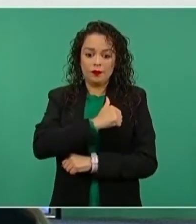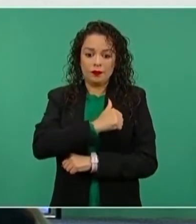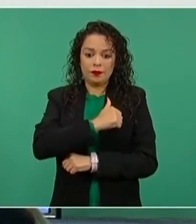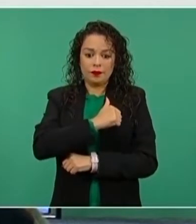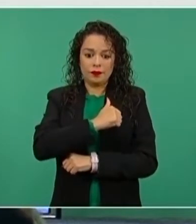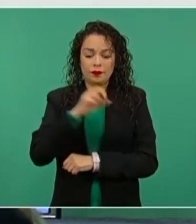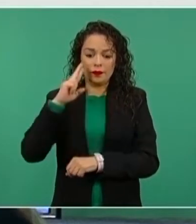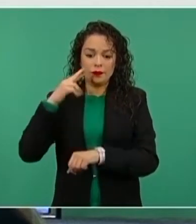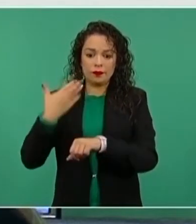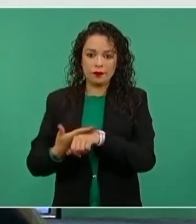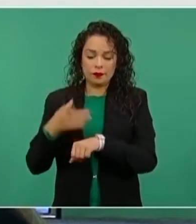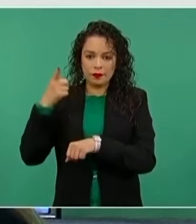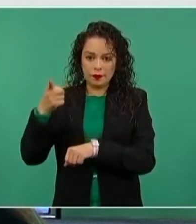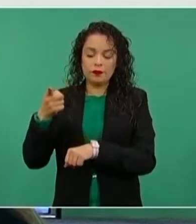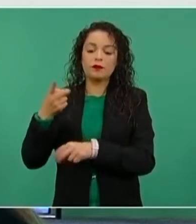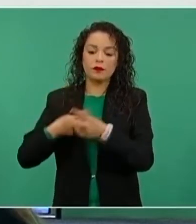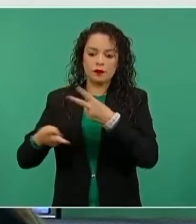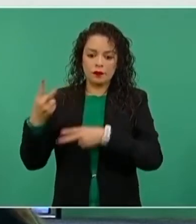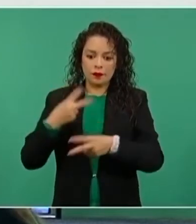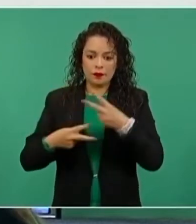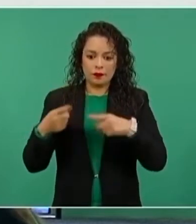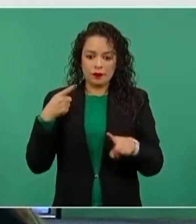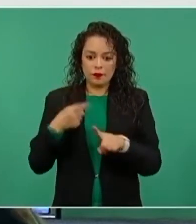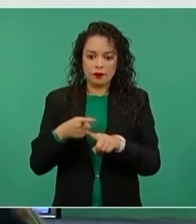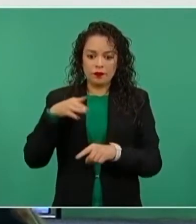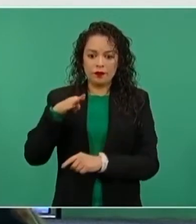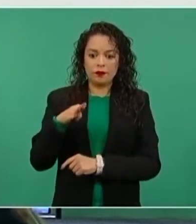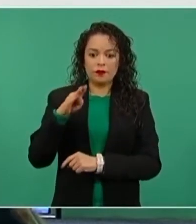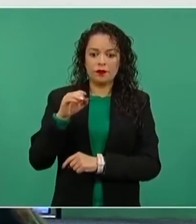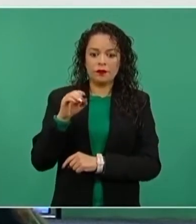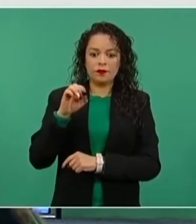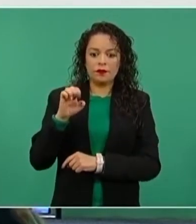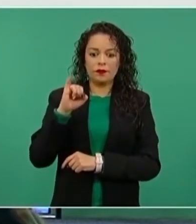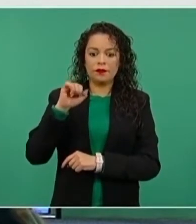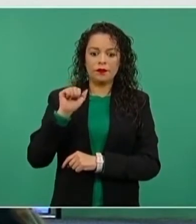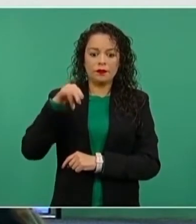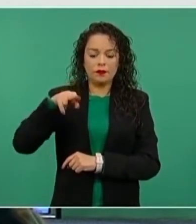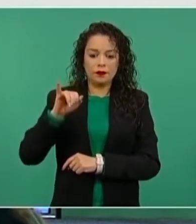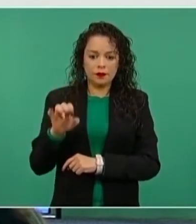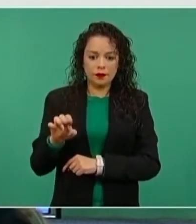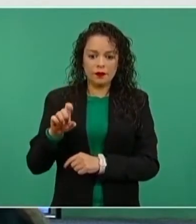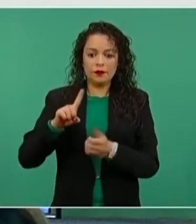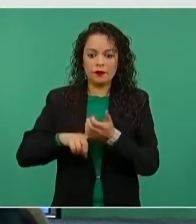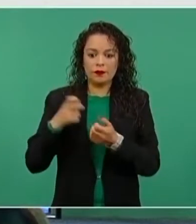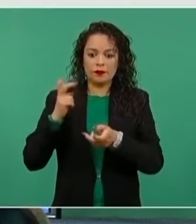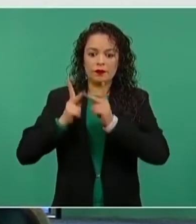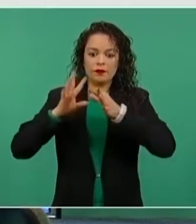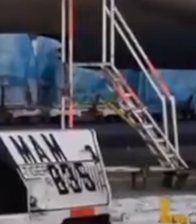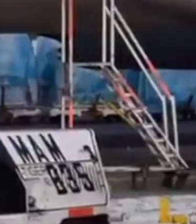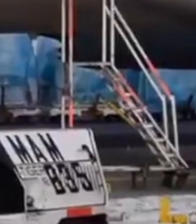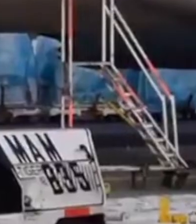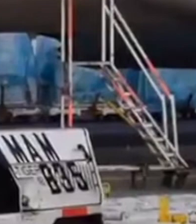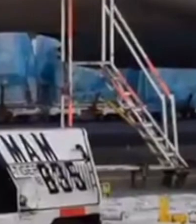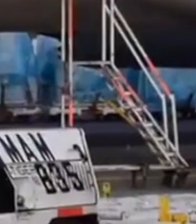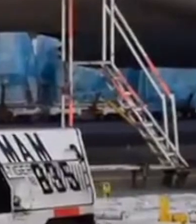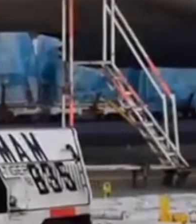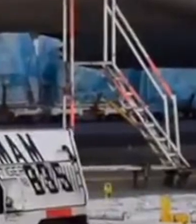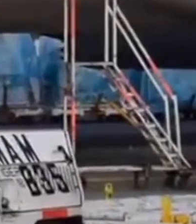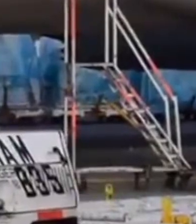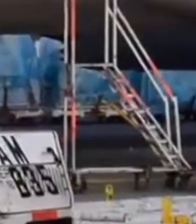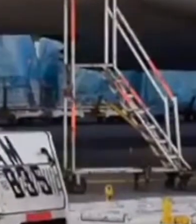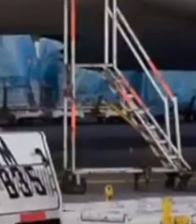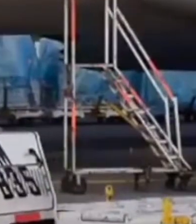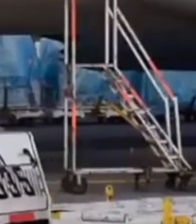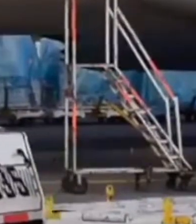Canadá para revisar la agenda de forma conjunta y afinar los posicionamientos en materia de salud. Con respecto al tema de vacunas